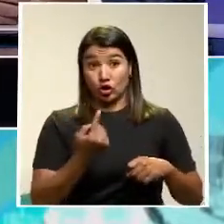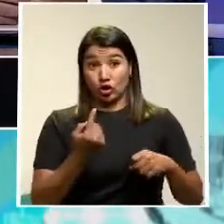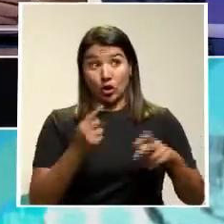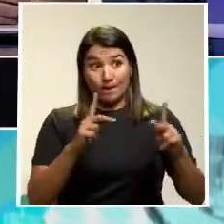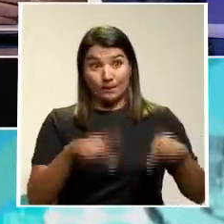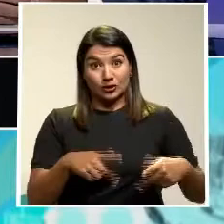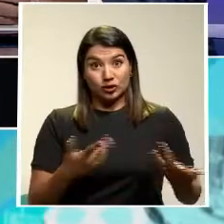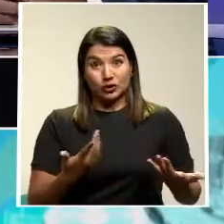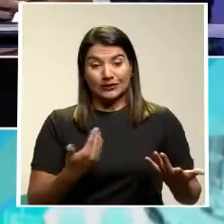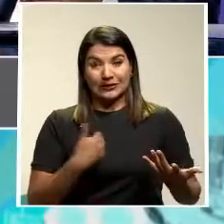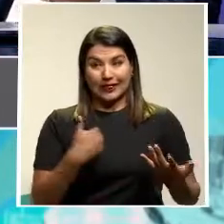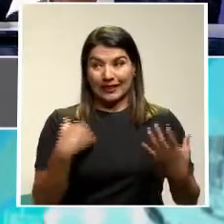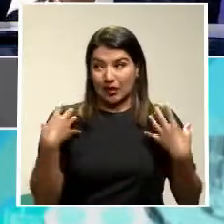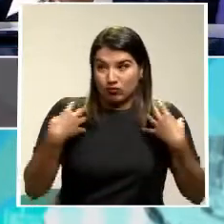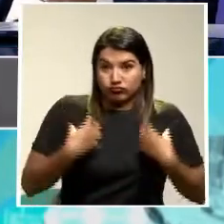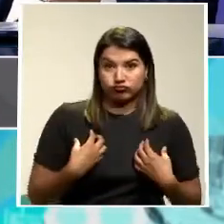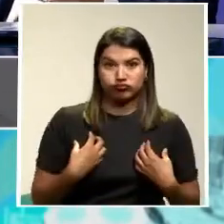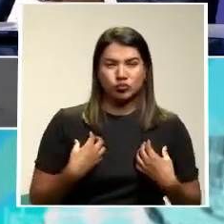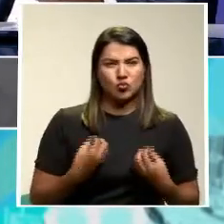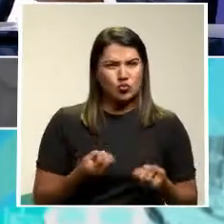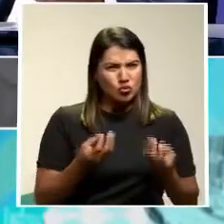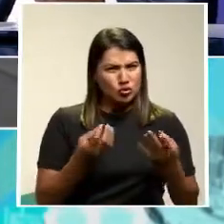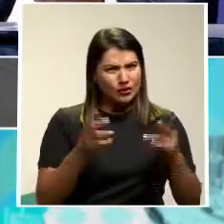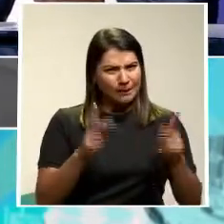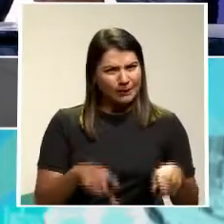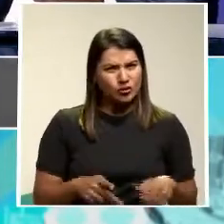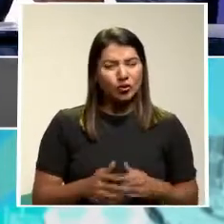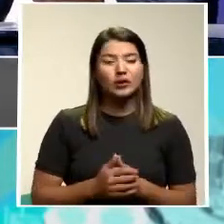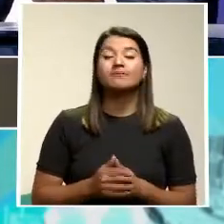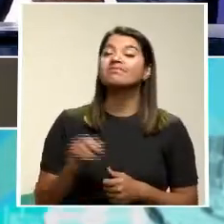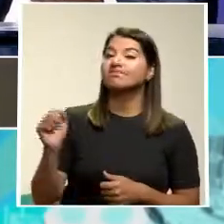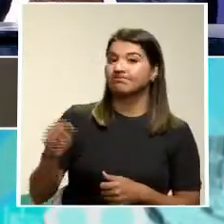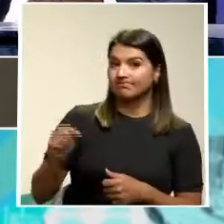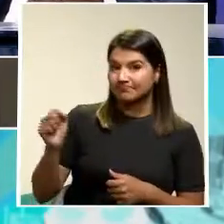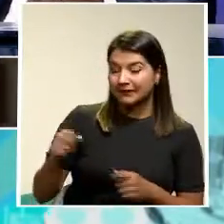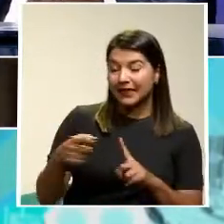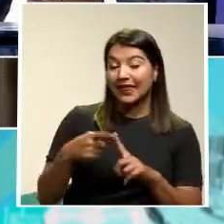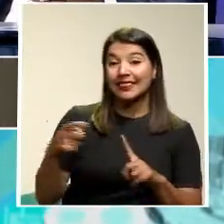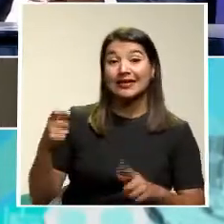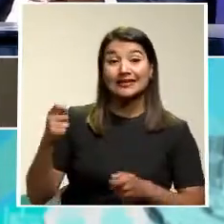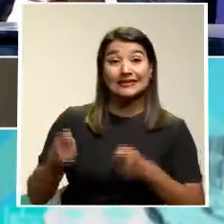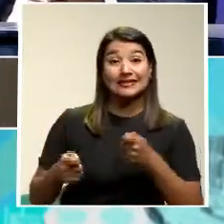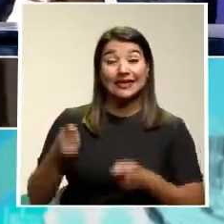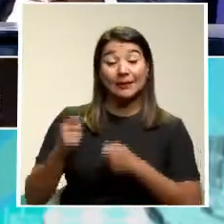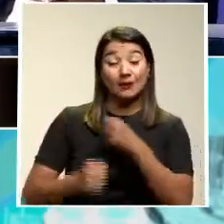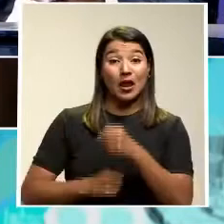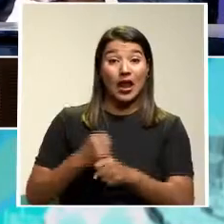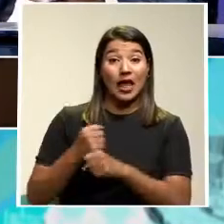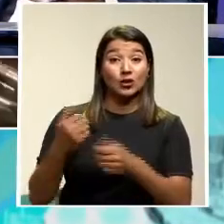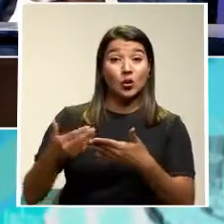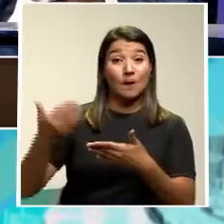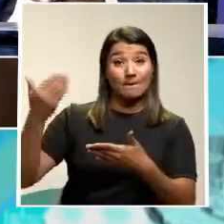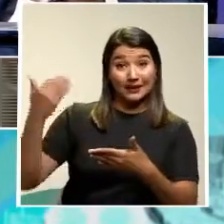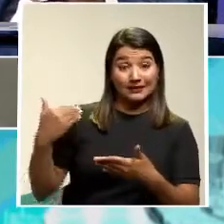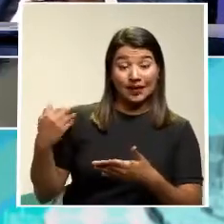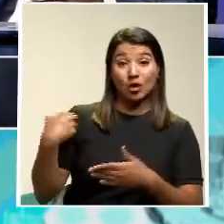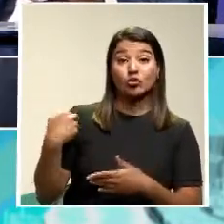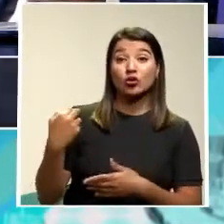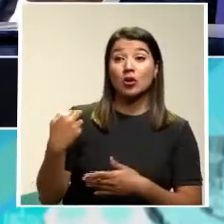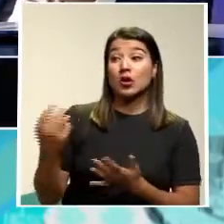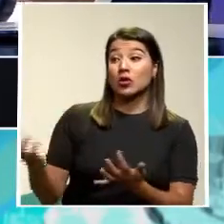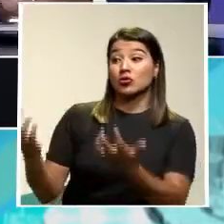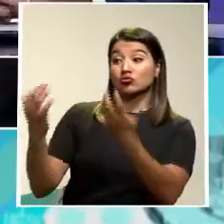No dan datos de tarifa Cuando la prensa Sonas Sí Tenemos esta problemática Desde septiembre Del año pasado Recibimos a un colectivo De